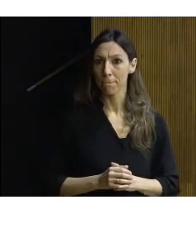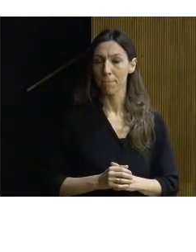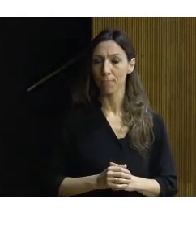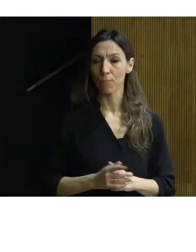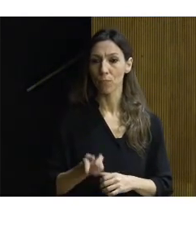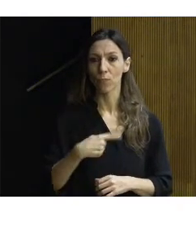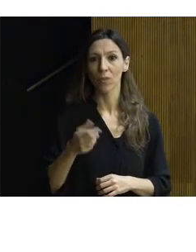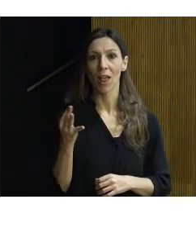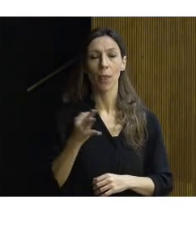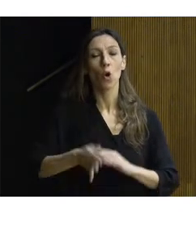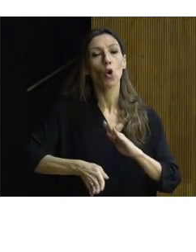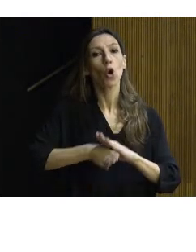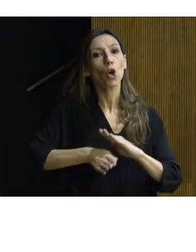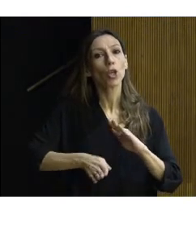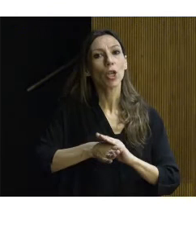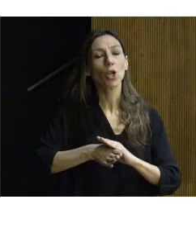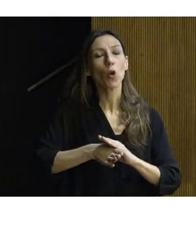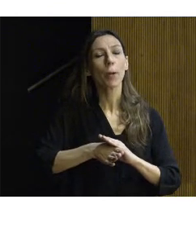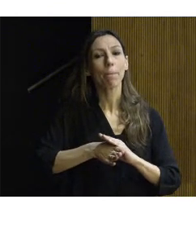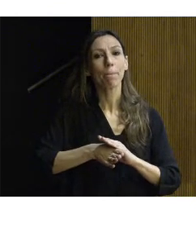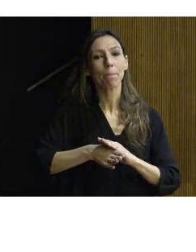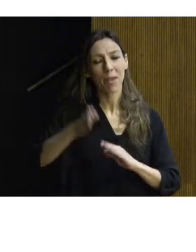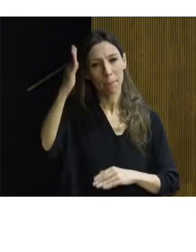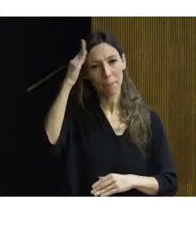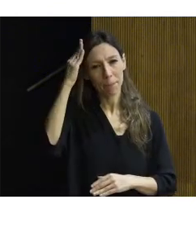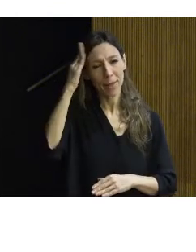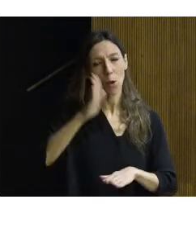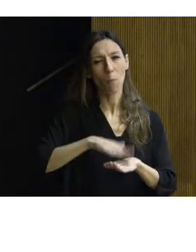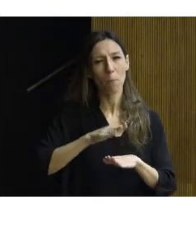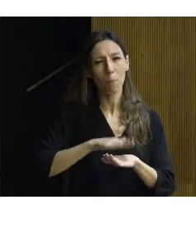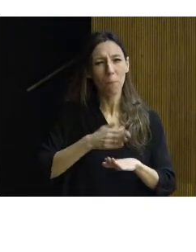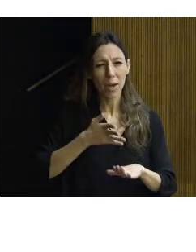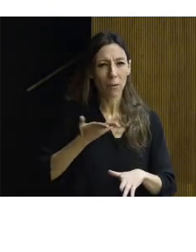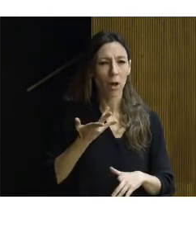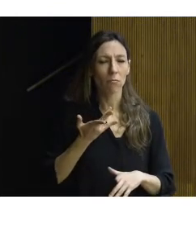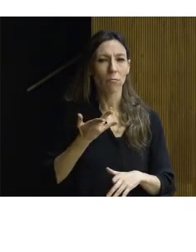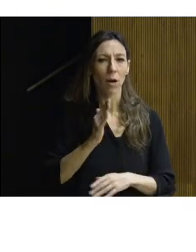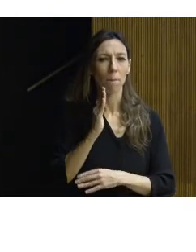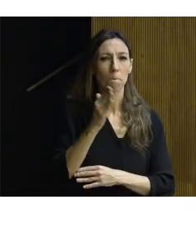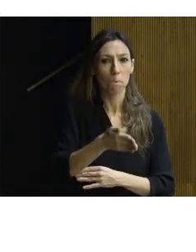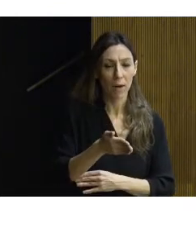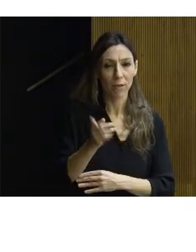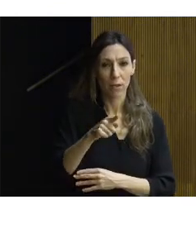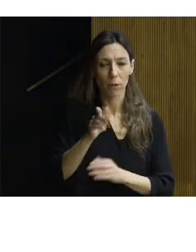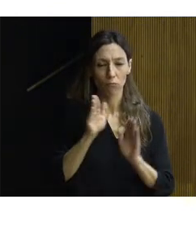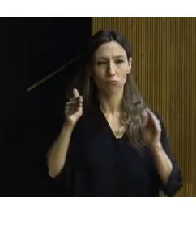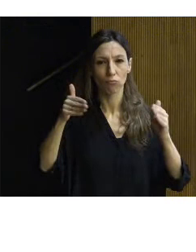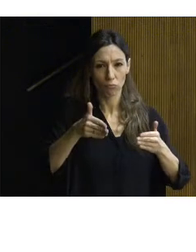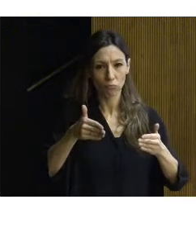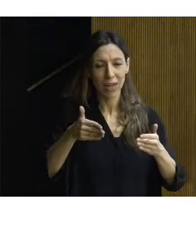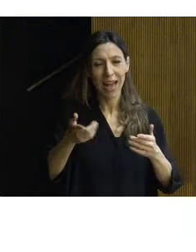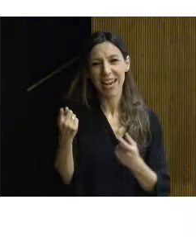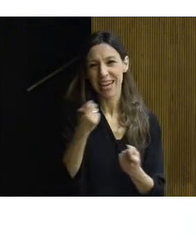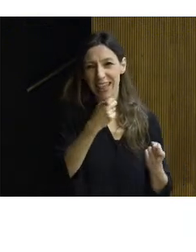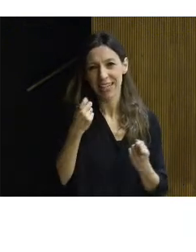Debemos seguir siempre el principio de mínima intervención y máximo respeto al bien, ceñirnos a lo estrictamente necesario, rechazar los